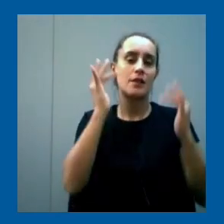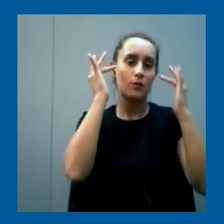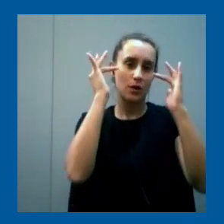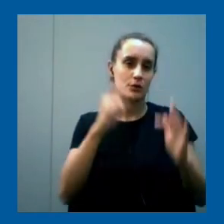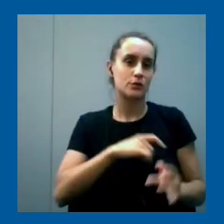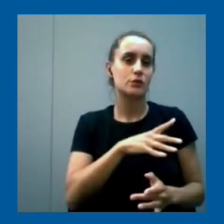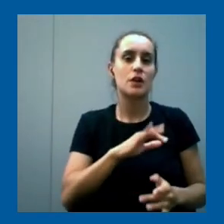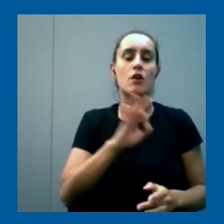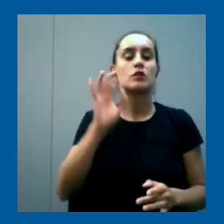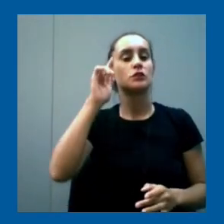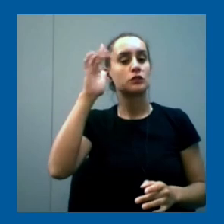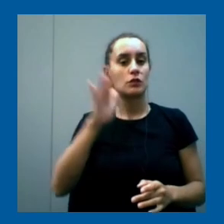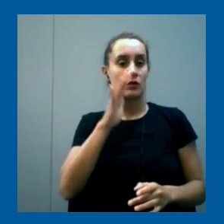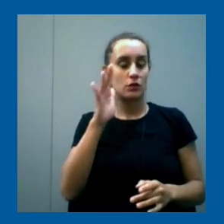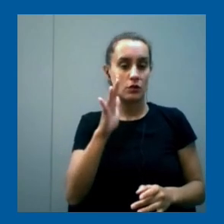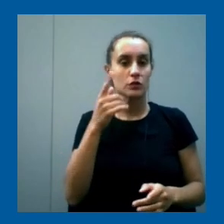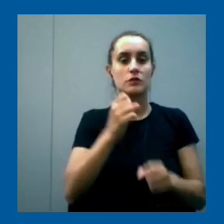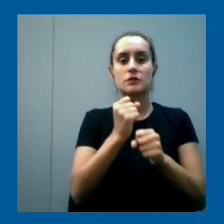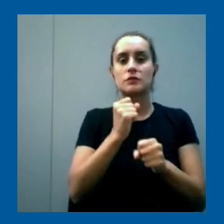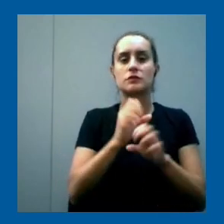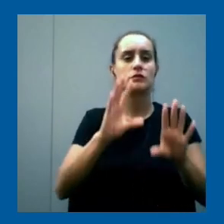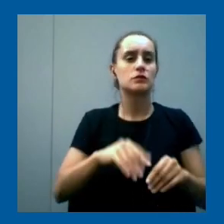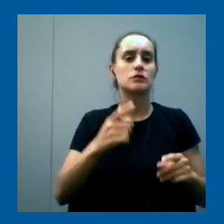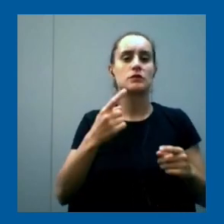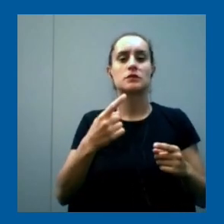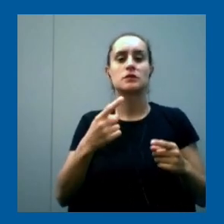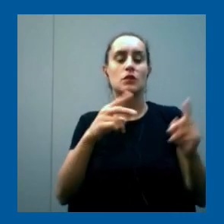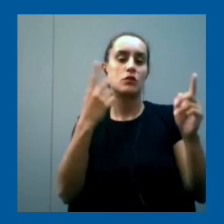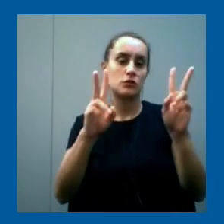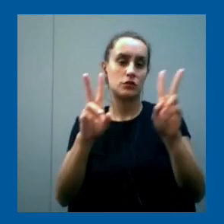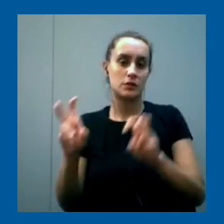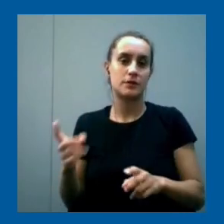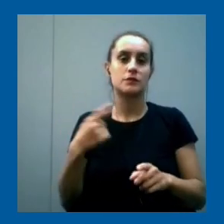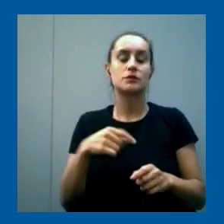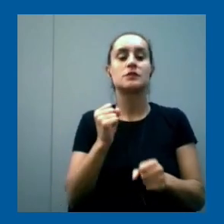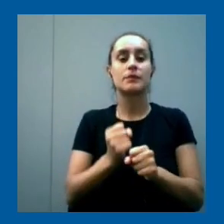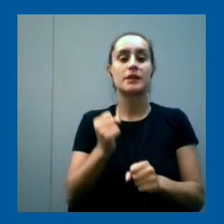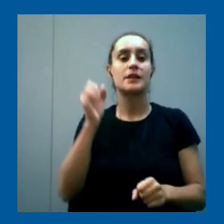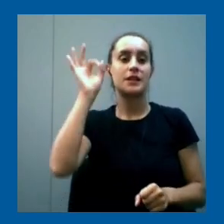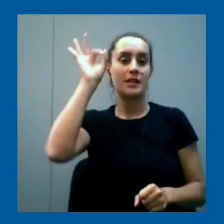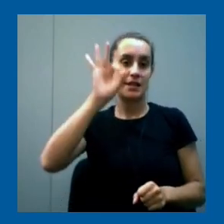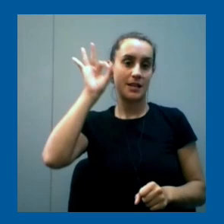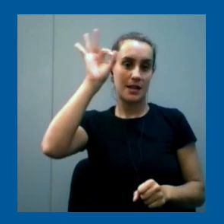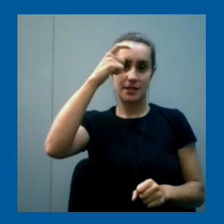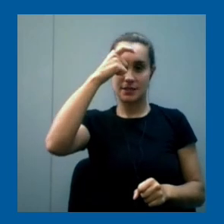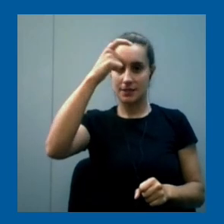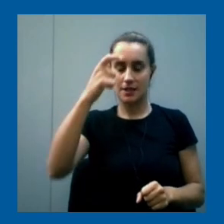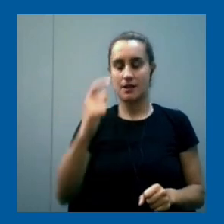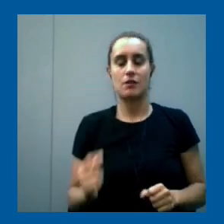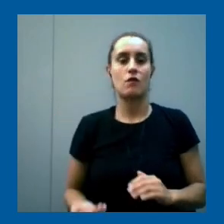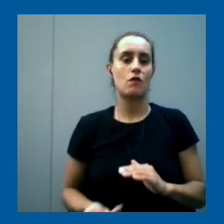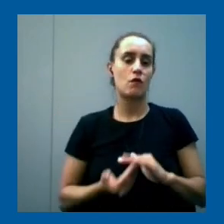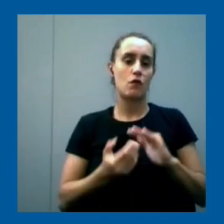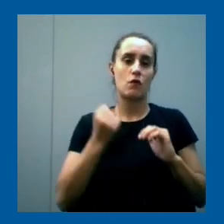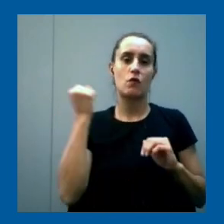psicólogo. Y trabaja todas las competencias transversales y, a su vez, además, trabajamos inglés técnico que es fundamental en lo que es la